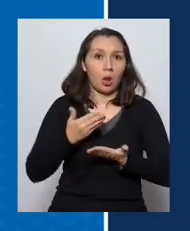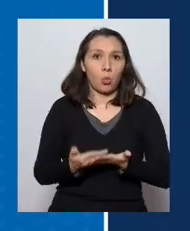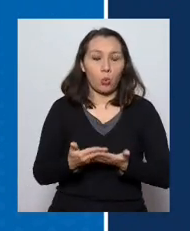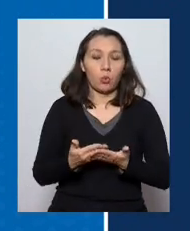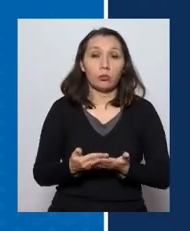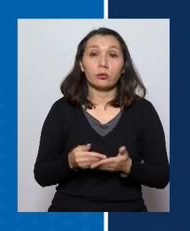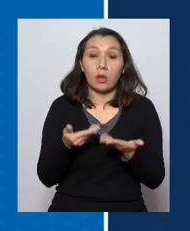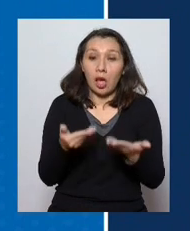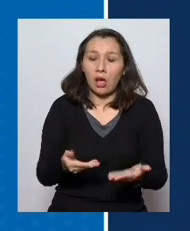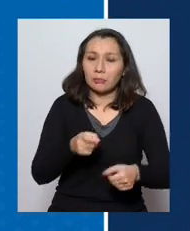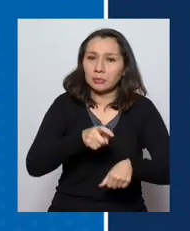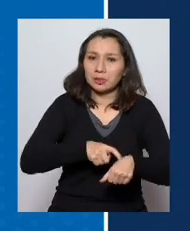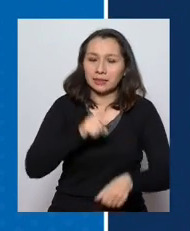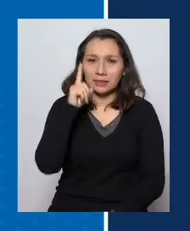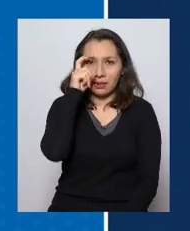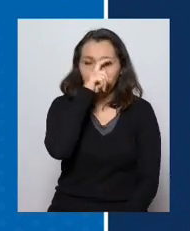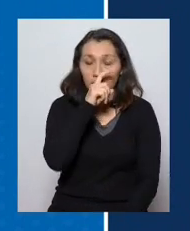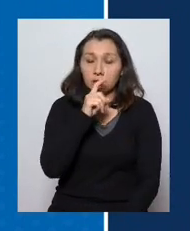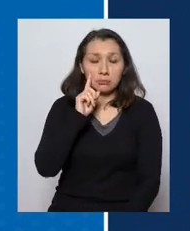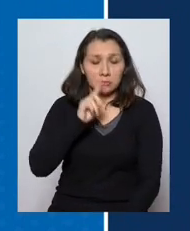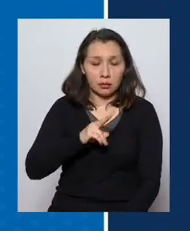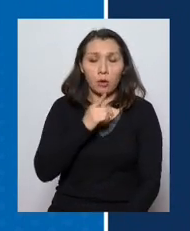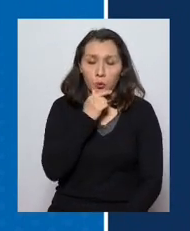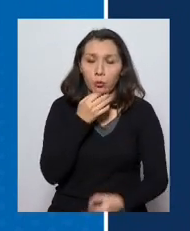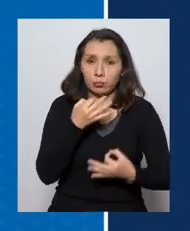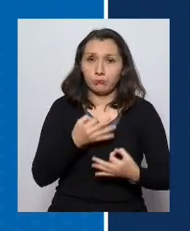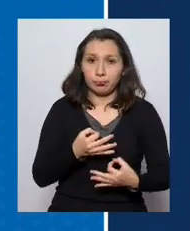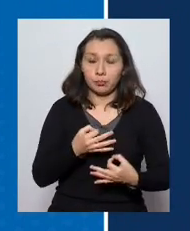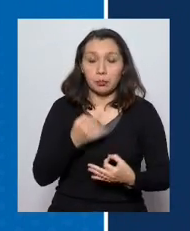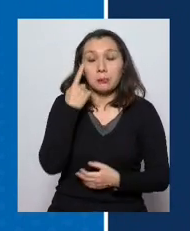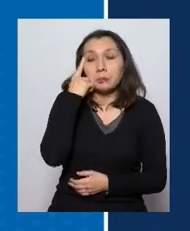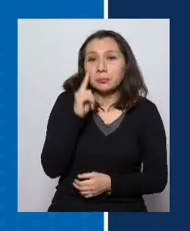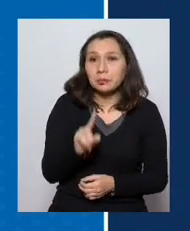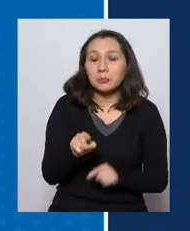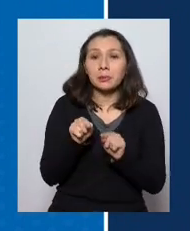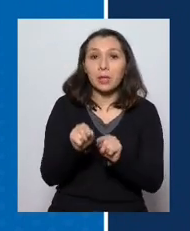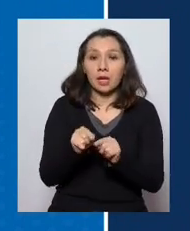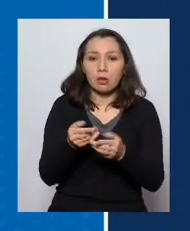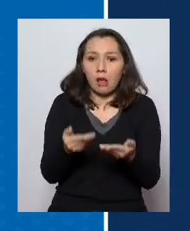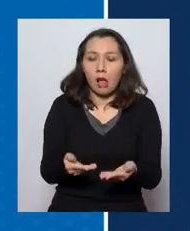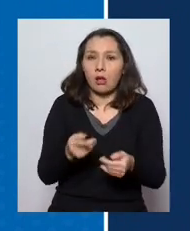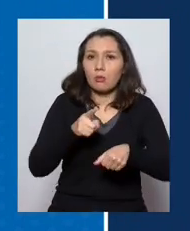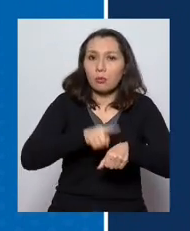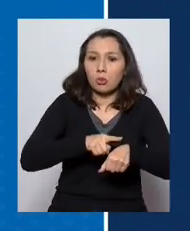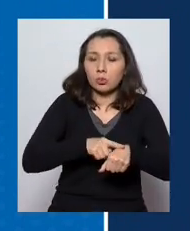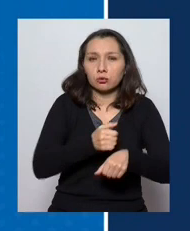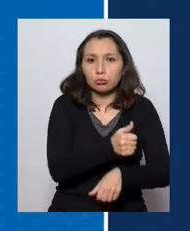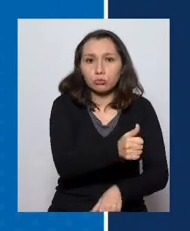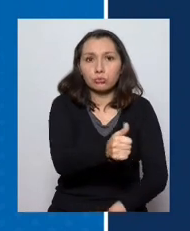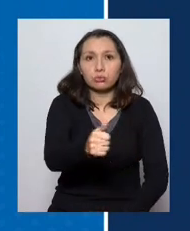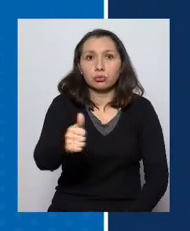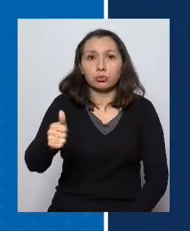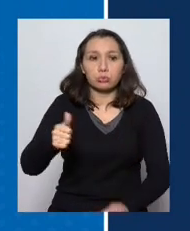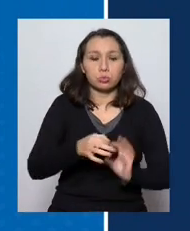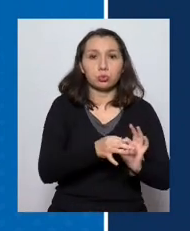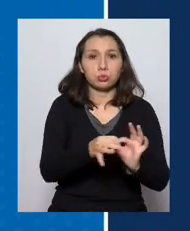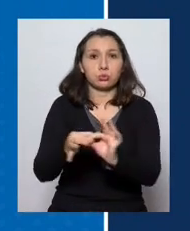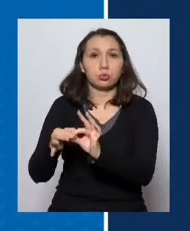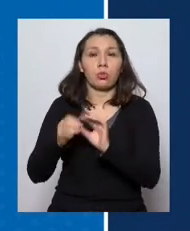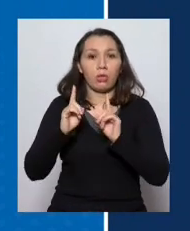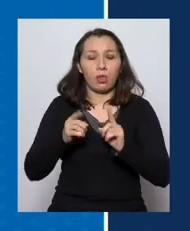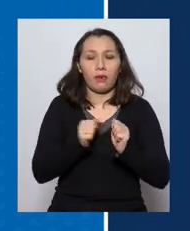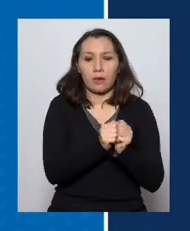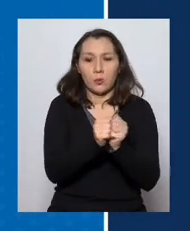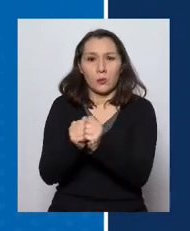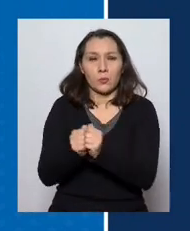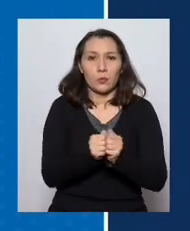Es un momento difícil, no cabe duda. Sin embargo, es el momento en que todos, todos juntos tenemos que estar